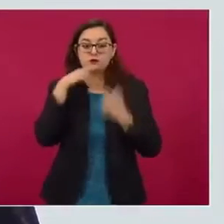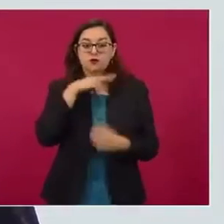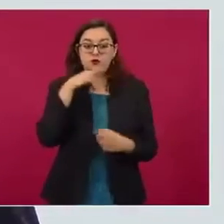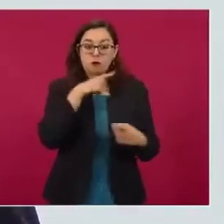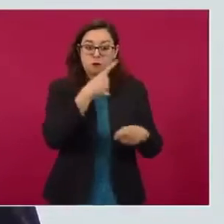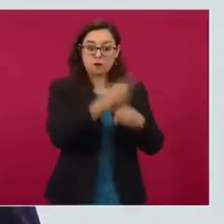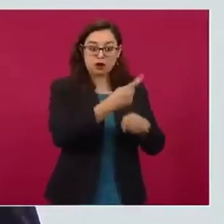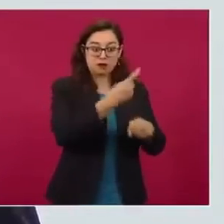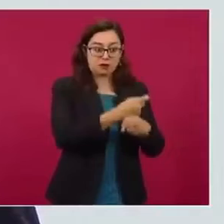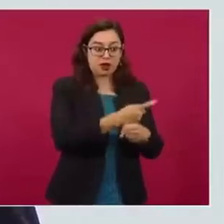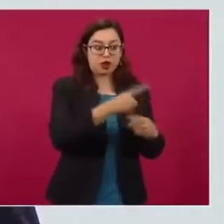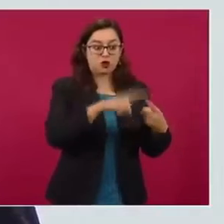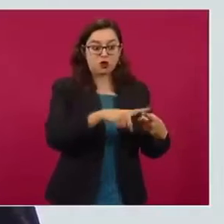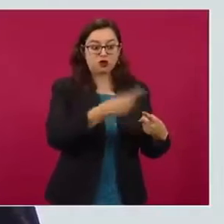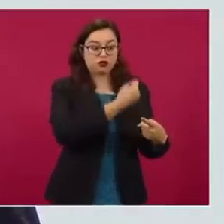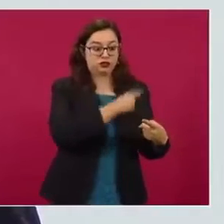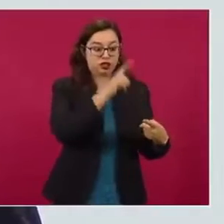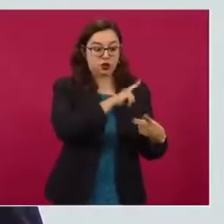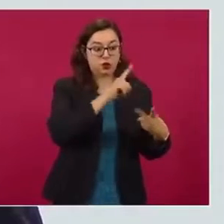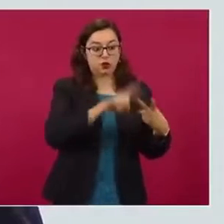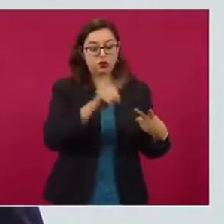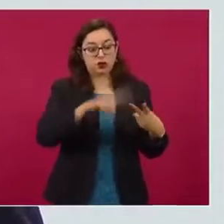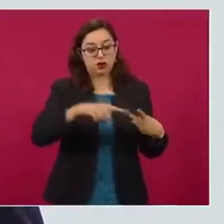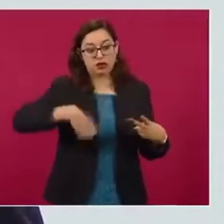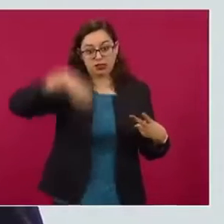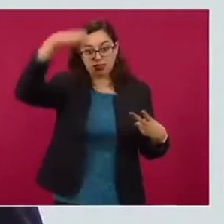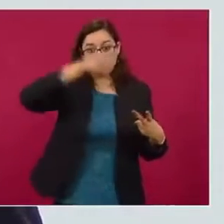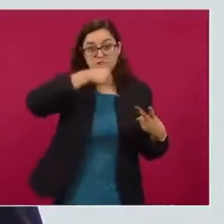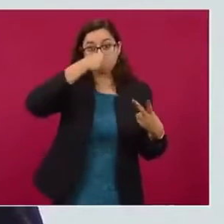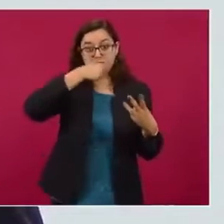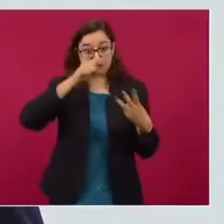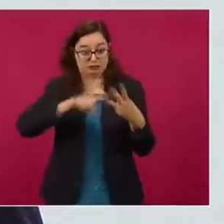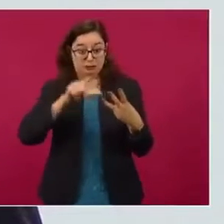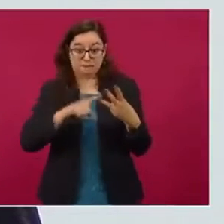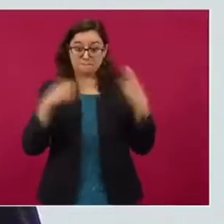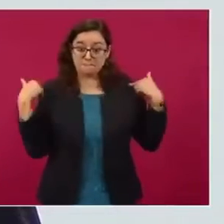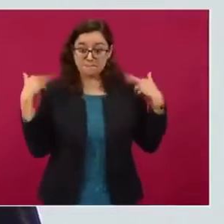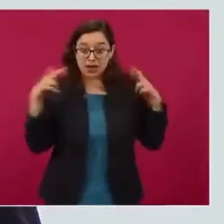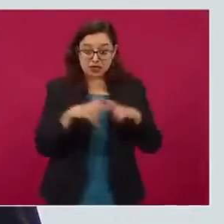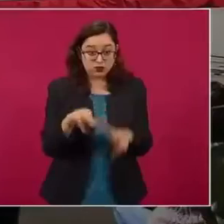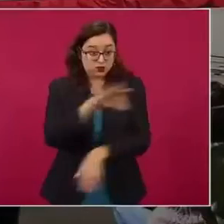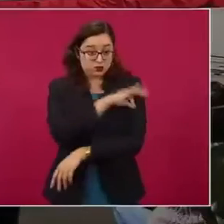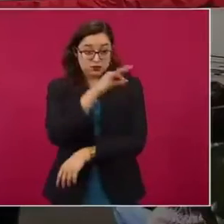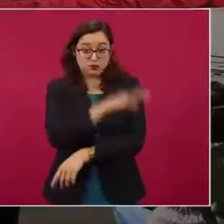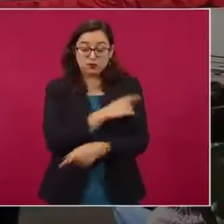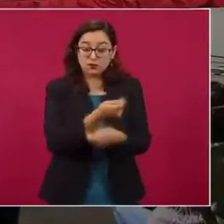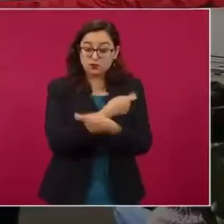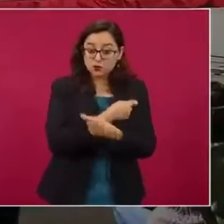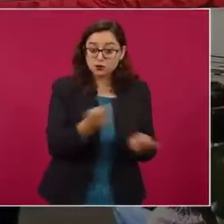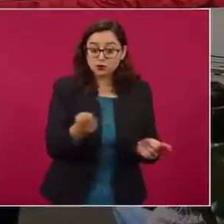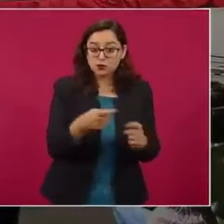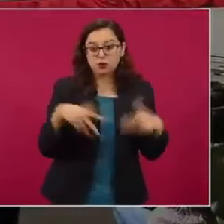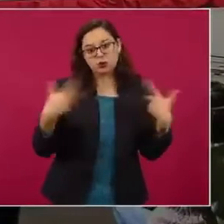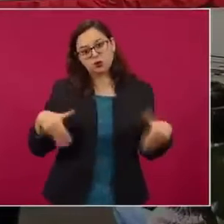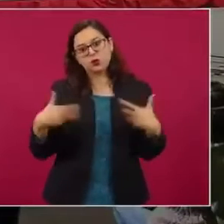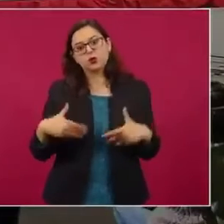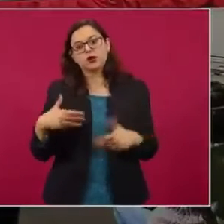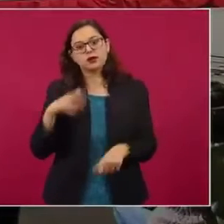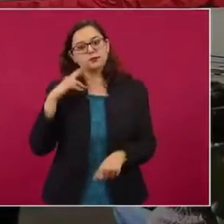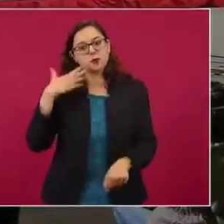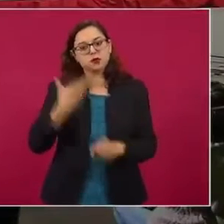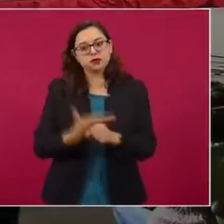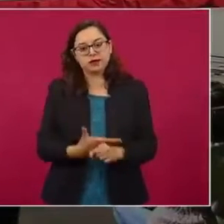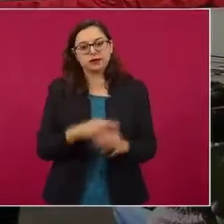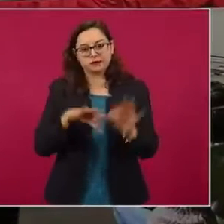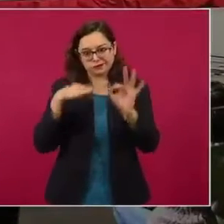y los terceros son los maestros, a los cuales precisamente el gobierno tiene ese compromiso, esa responsabilidad, pero todo esa atención que tiene con el sector